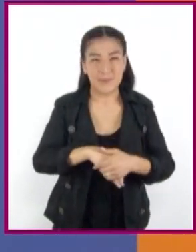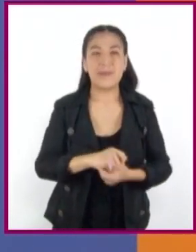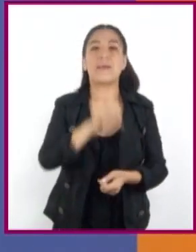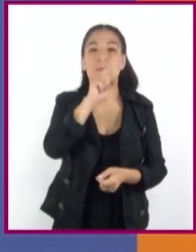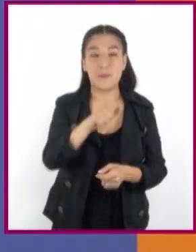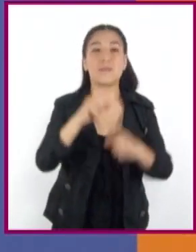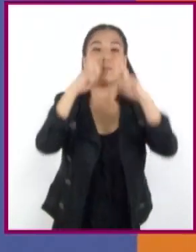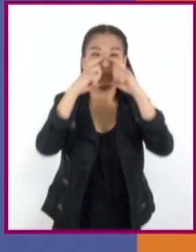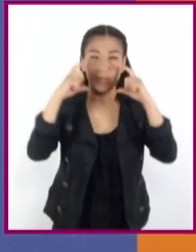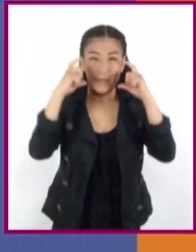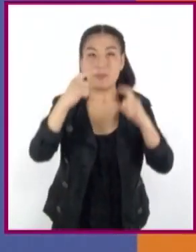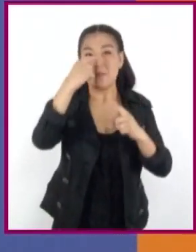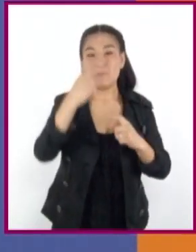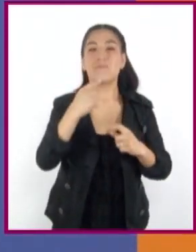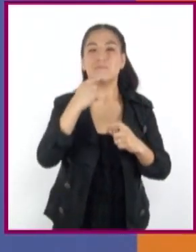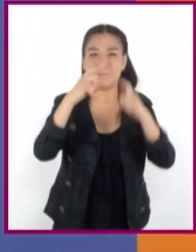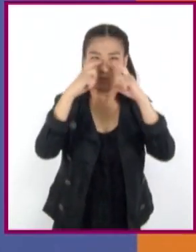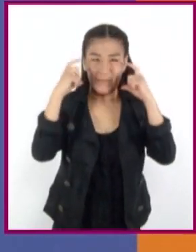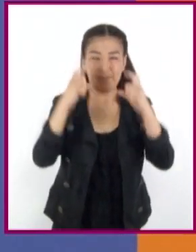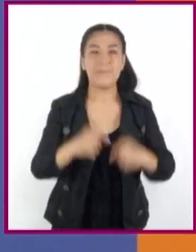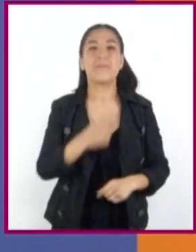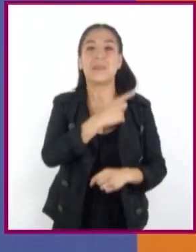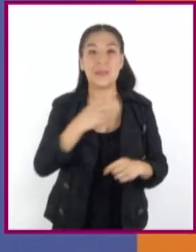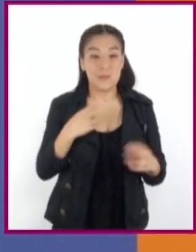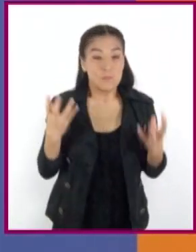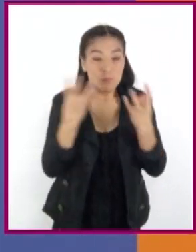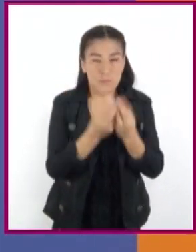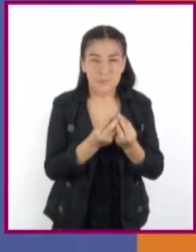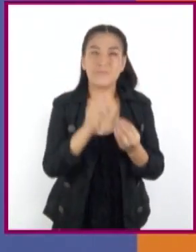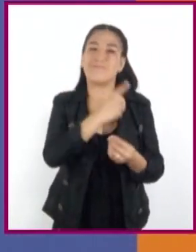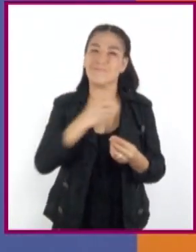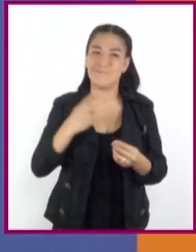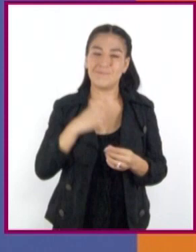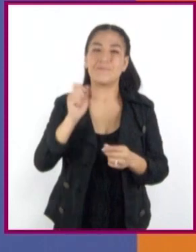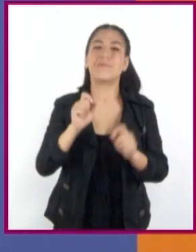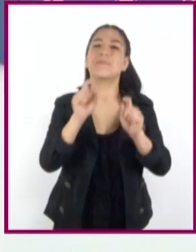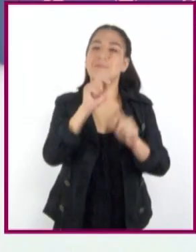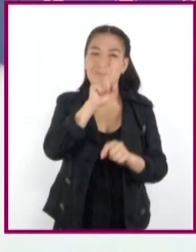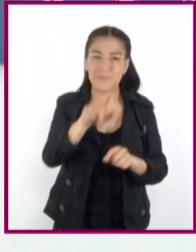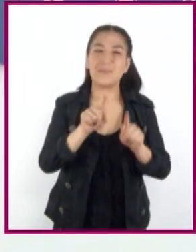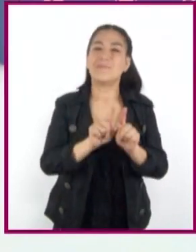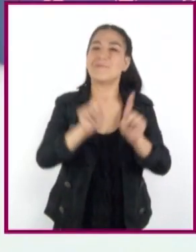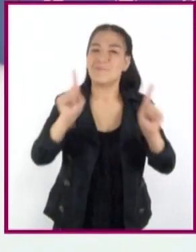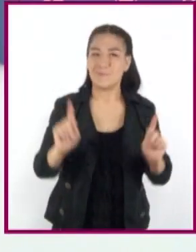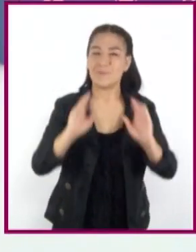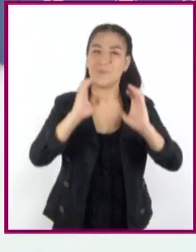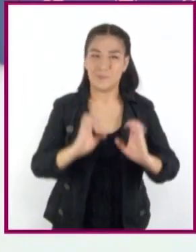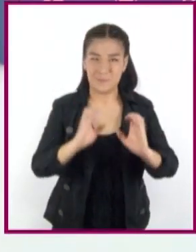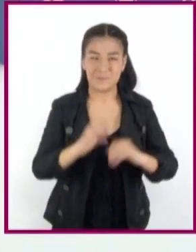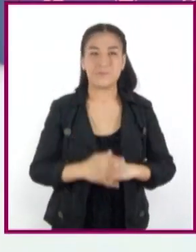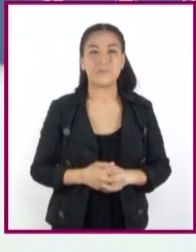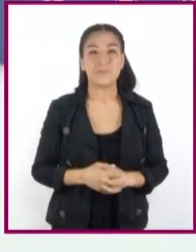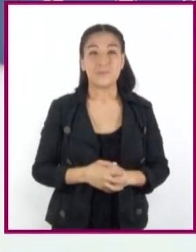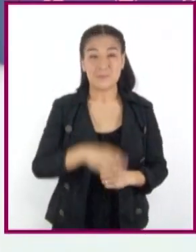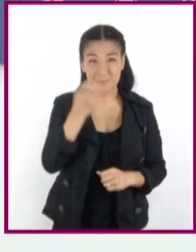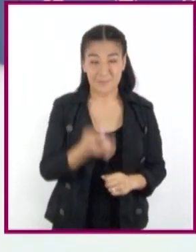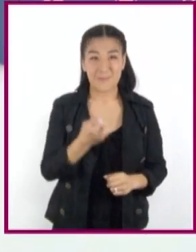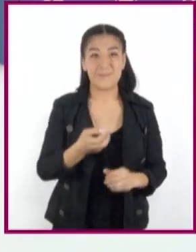que abarque nariz, boca y aunque juntos, guardar y pedir la sana distancia. En esta sesión,